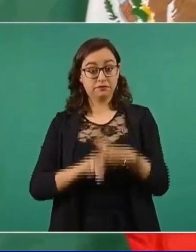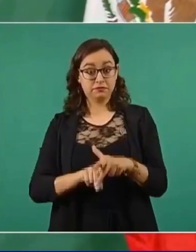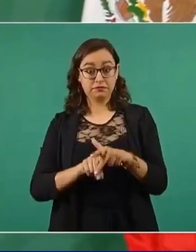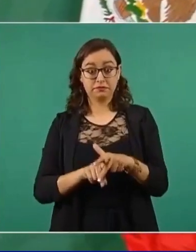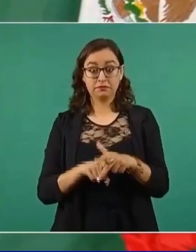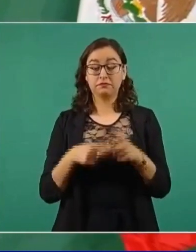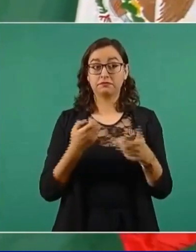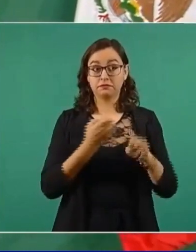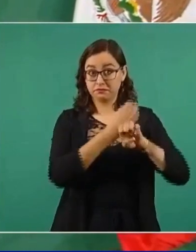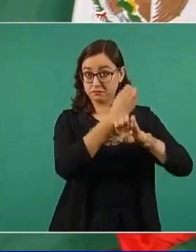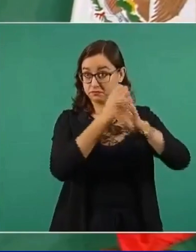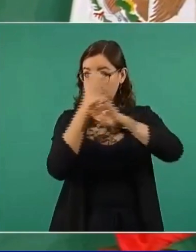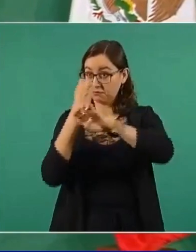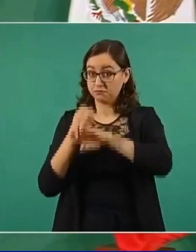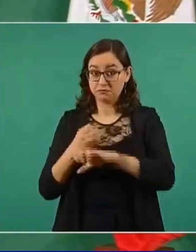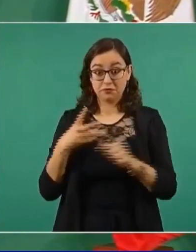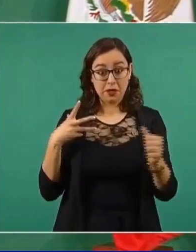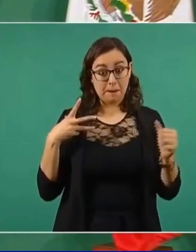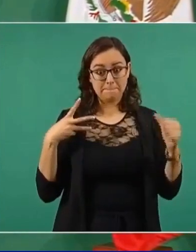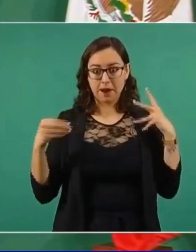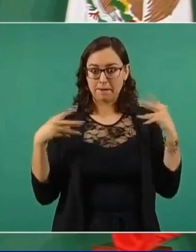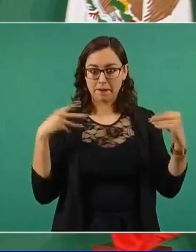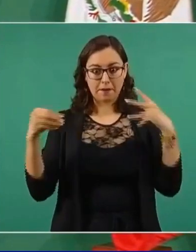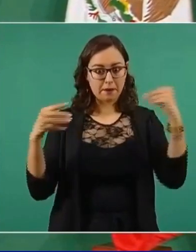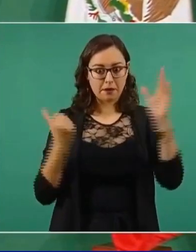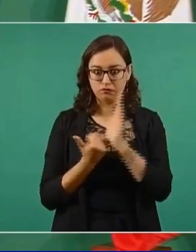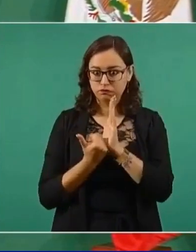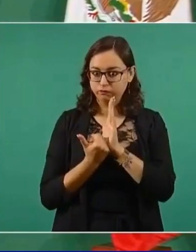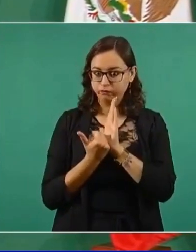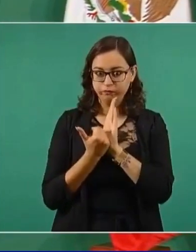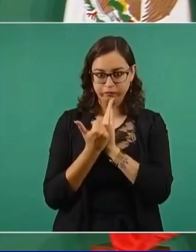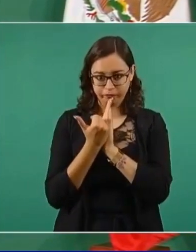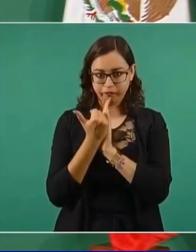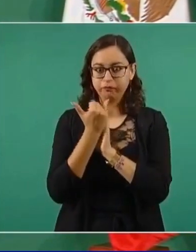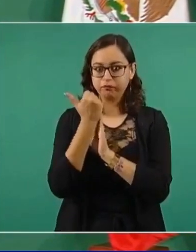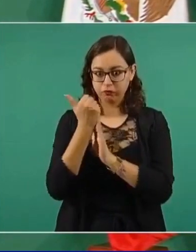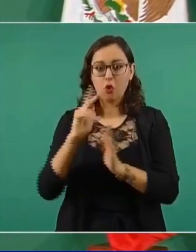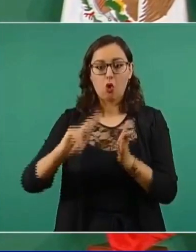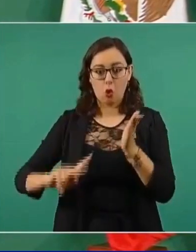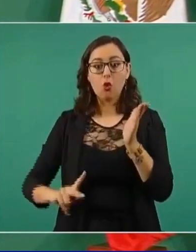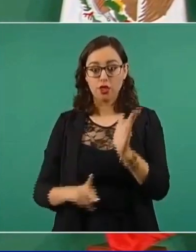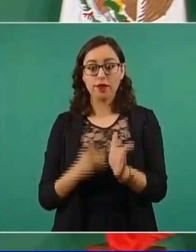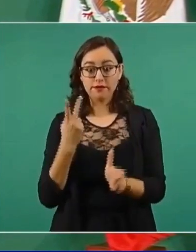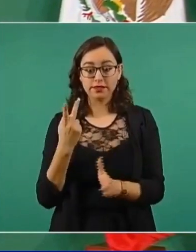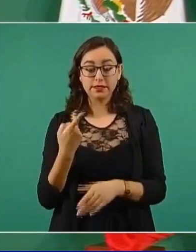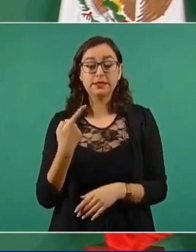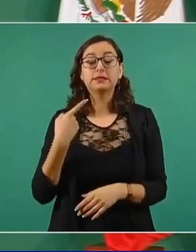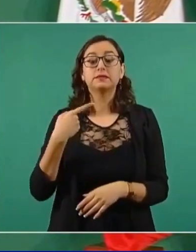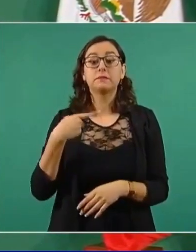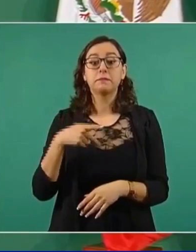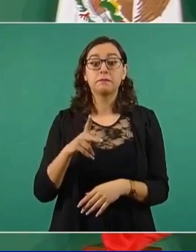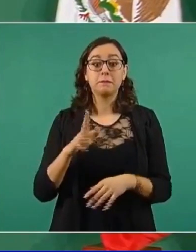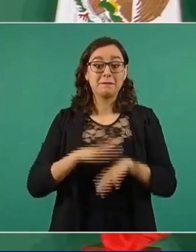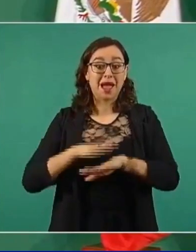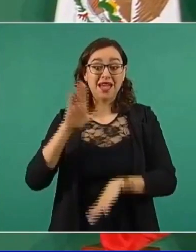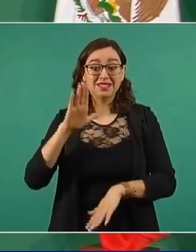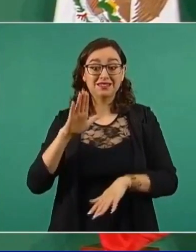en algunos estados, hay contagios, sobre todo de jóvenes.